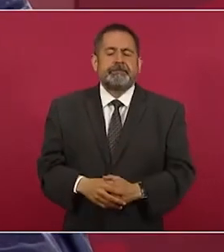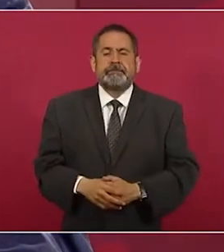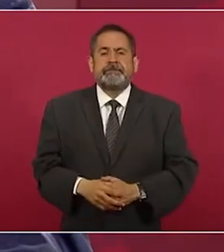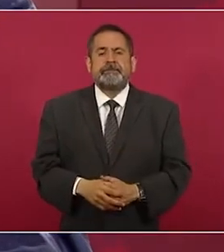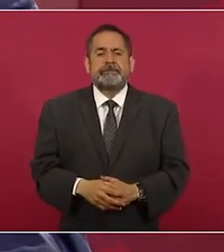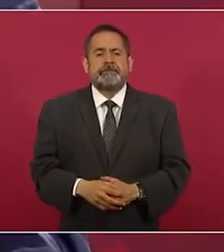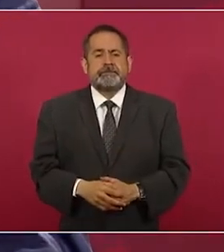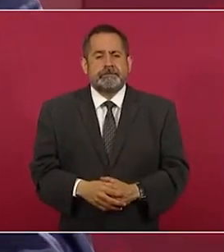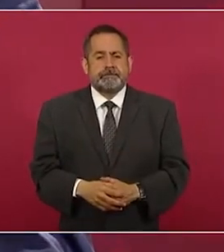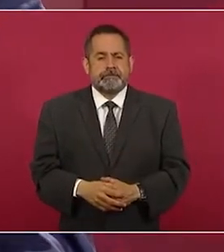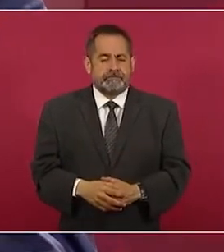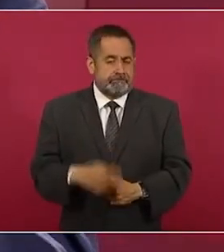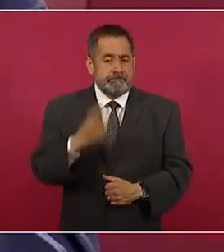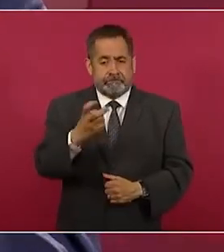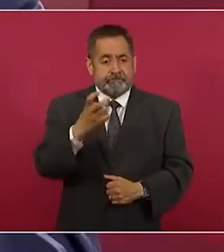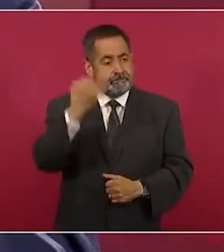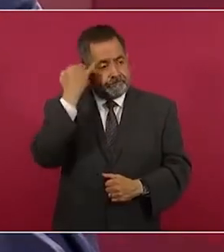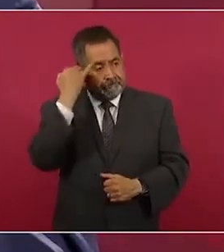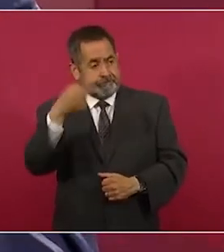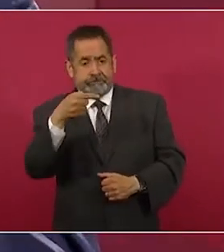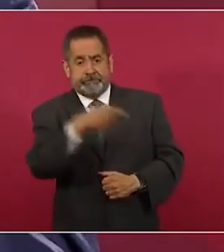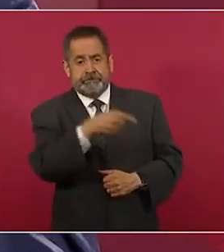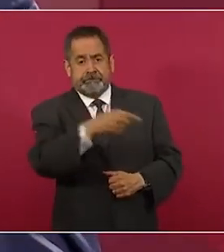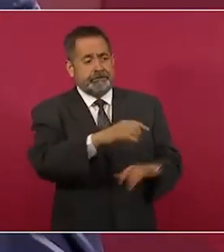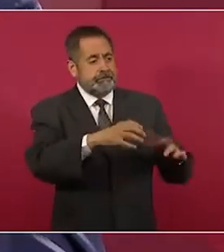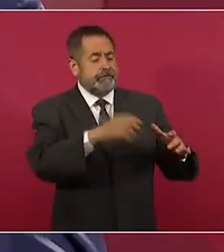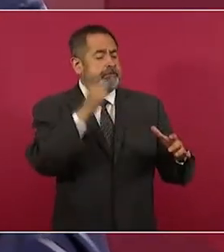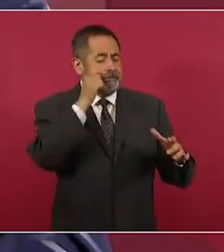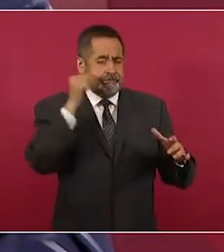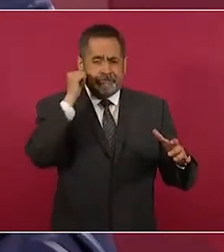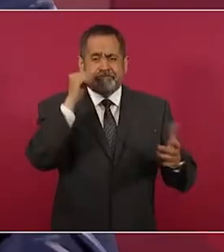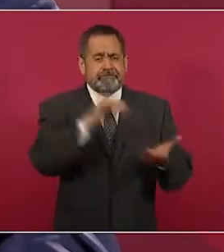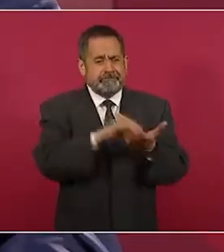Esa es la mentalidad que prevaleció ayer.